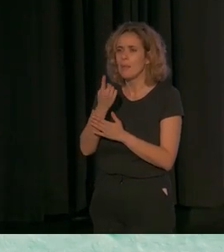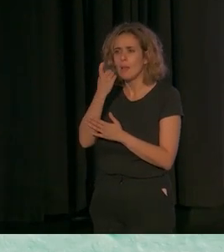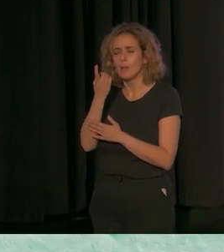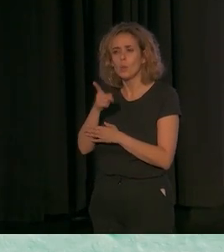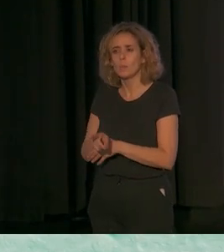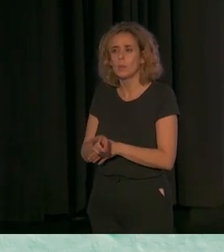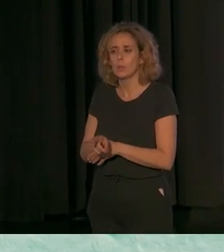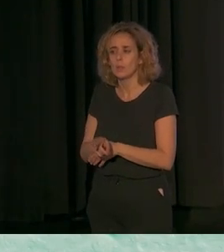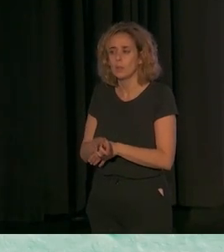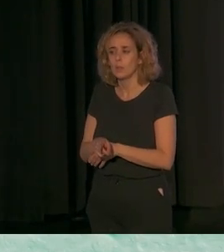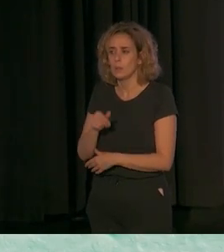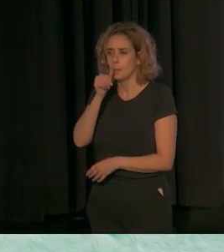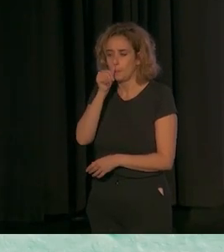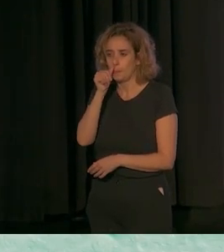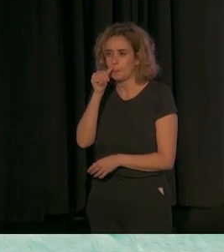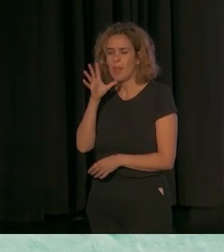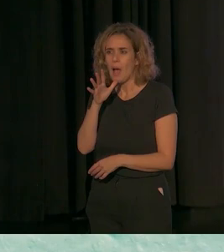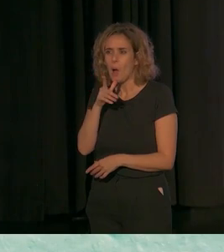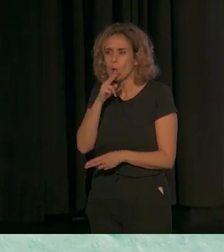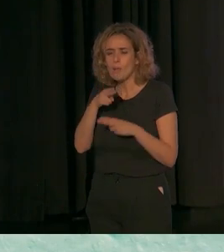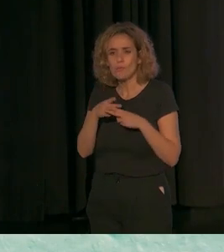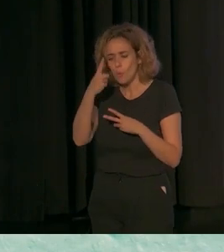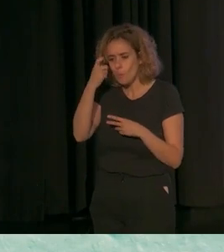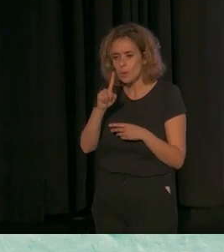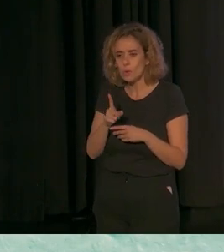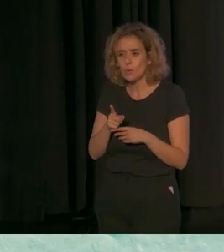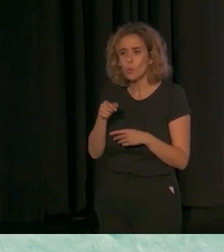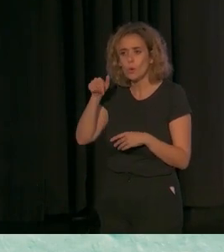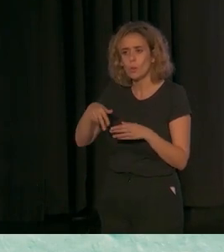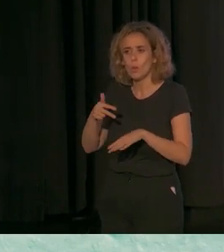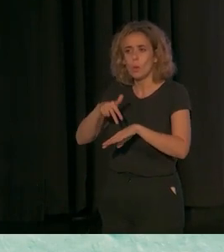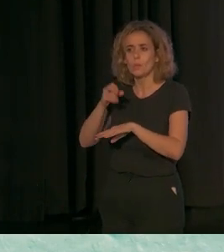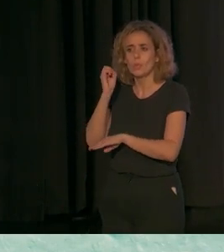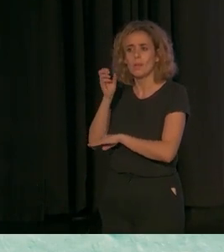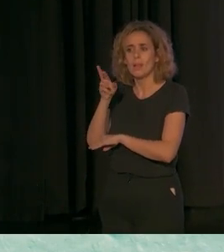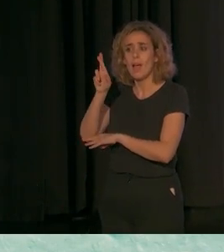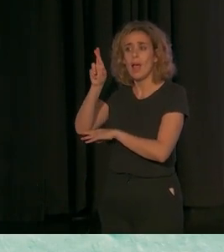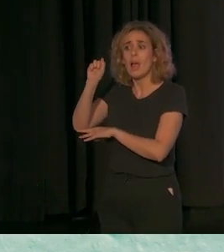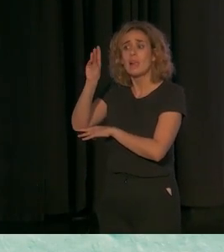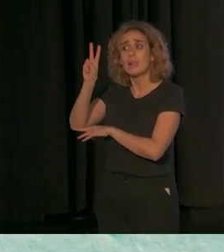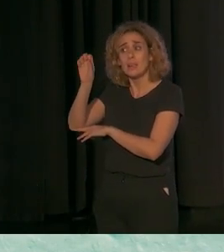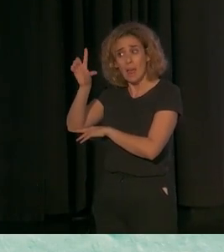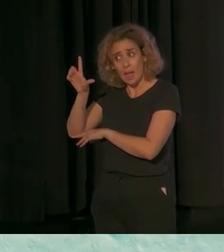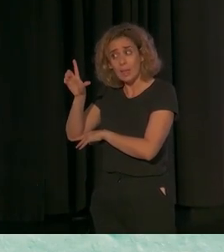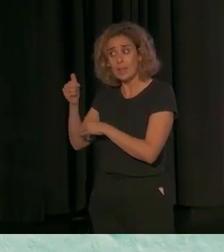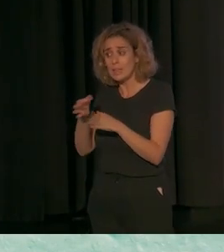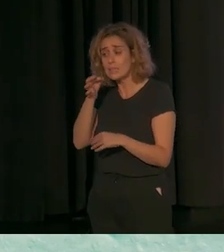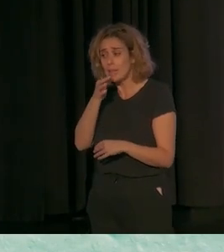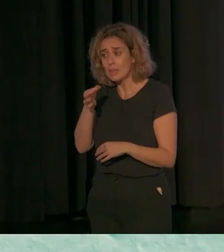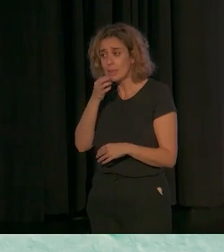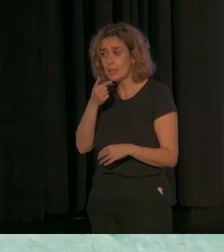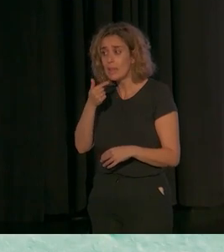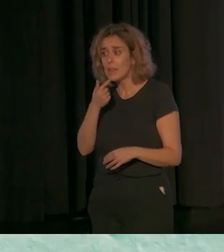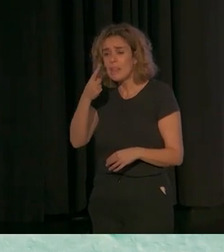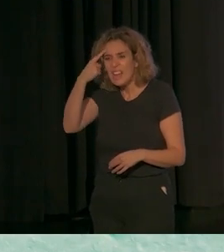la... ahora no recuerdo el nombre pero la que ha tenido la intervención esta tarde... Raquel. Sí, Raquel decía ella hablaba de